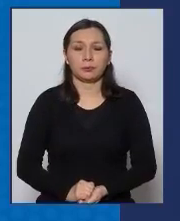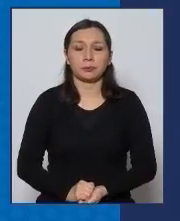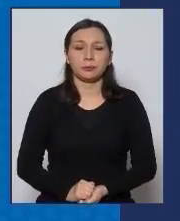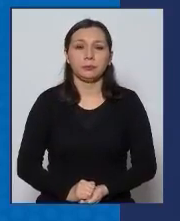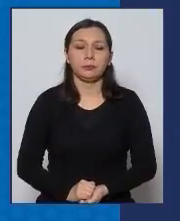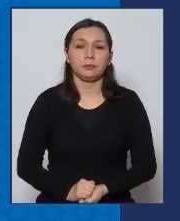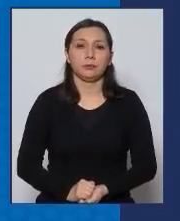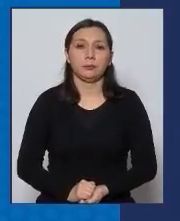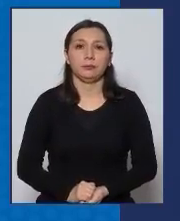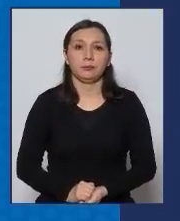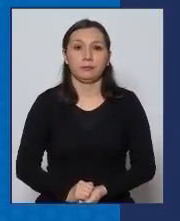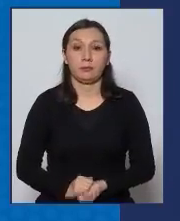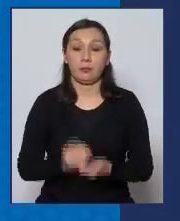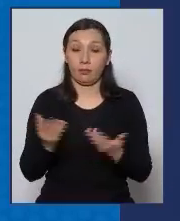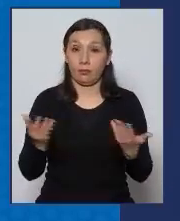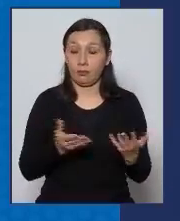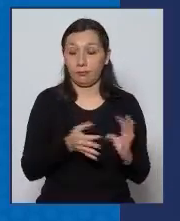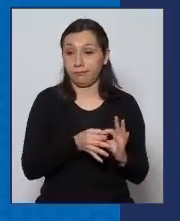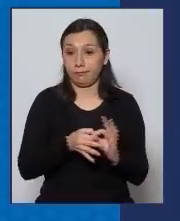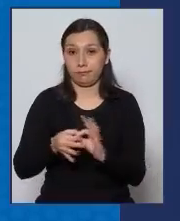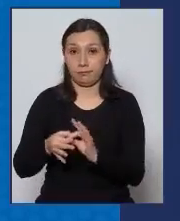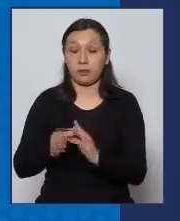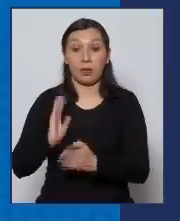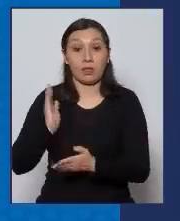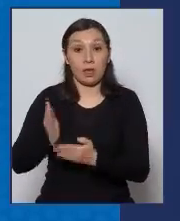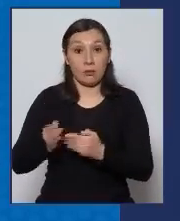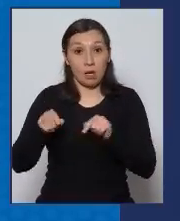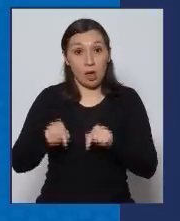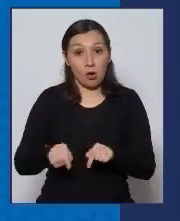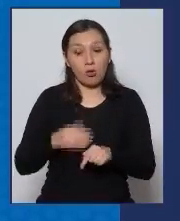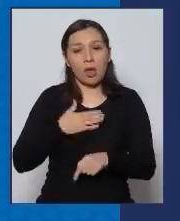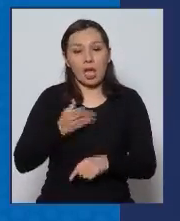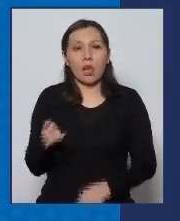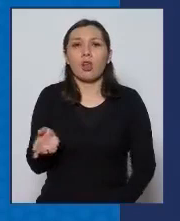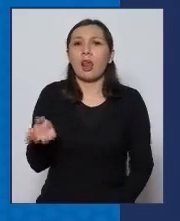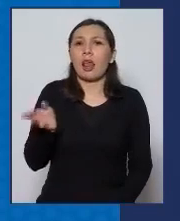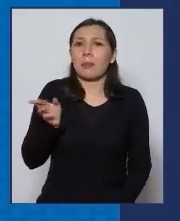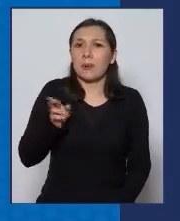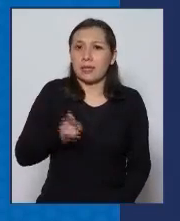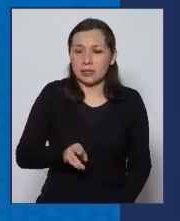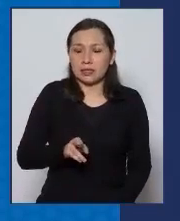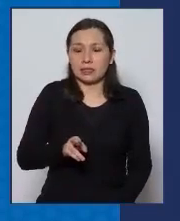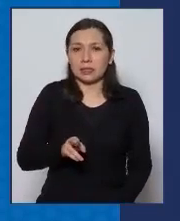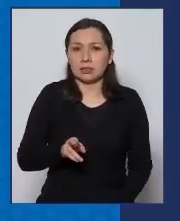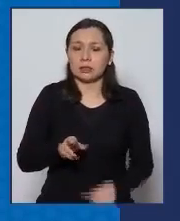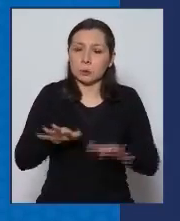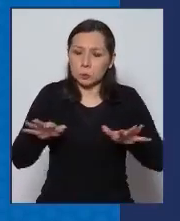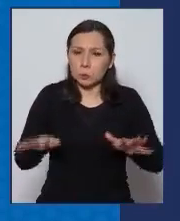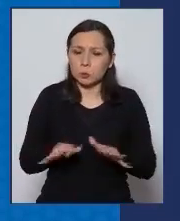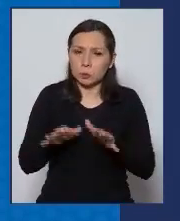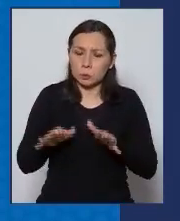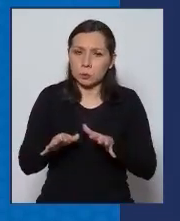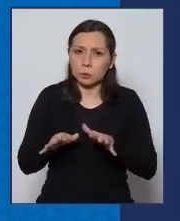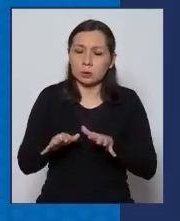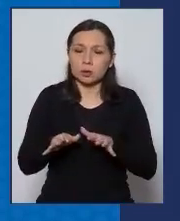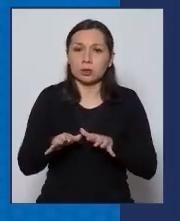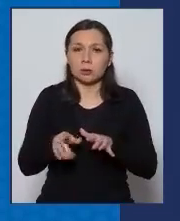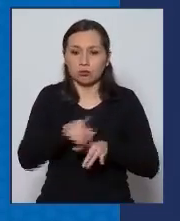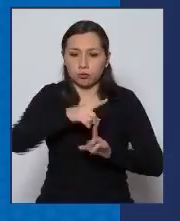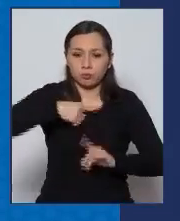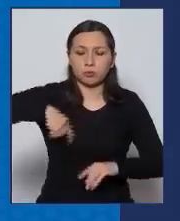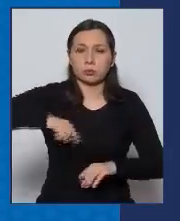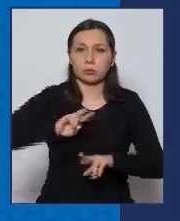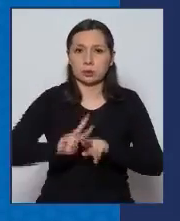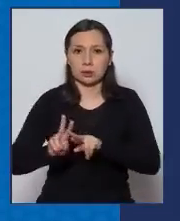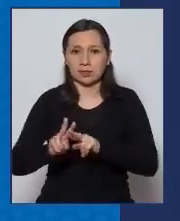En este sentido y al terminar yo quisiera acentuar el esfuerzo que estamos